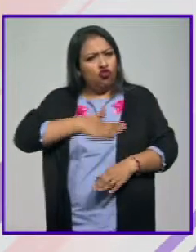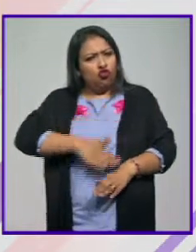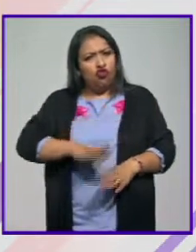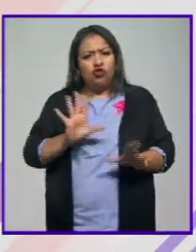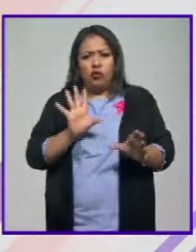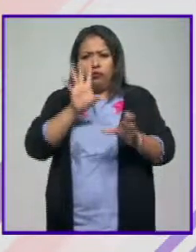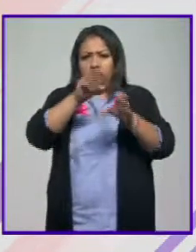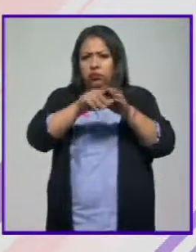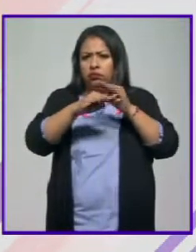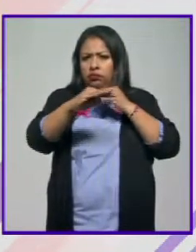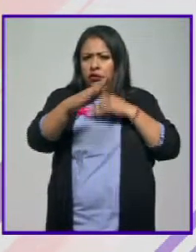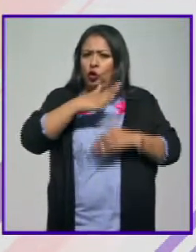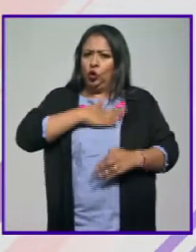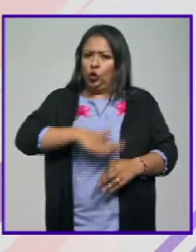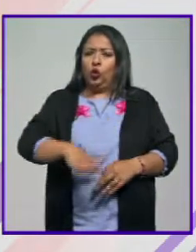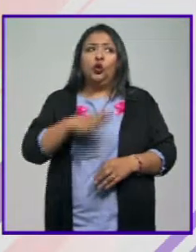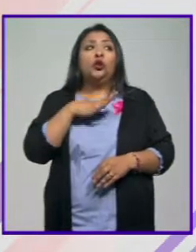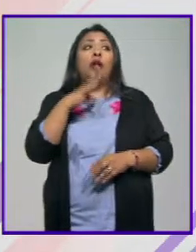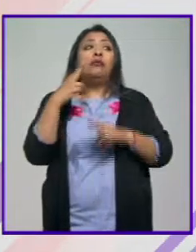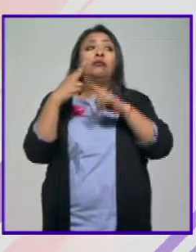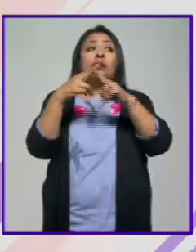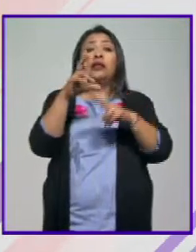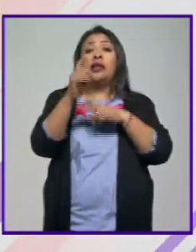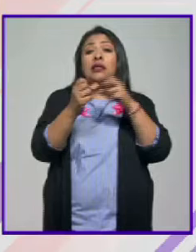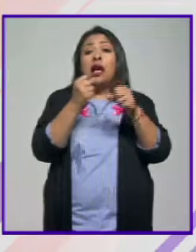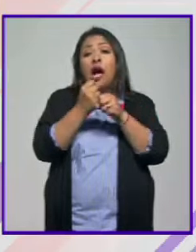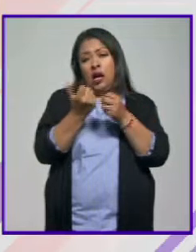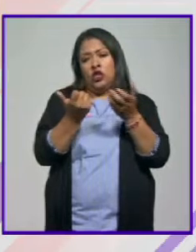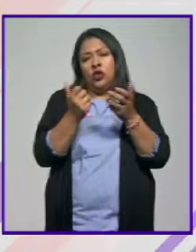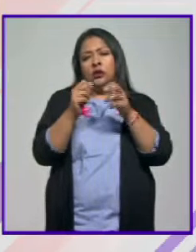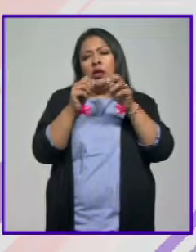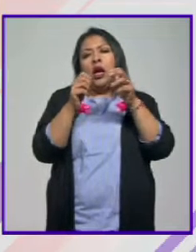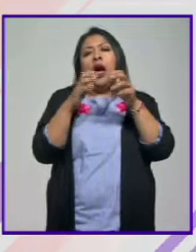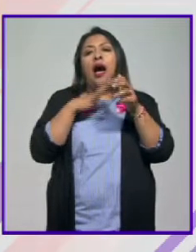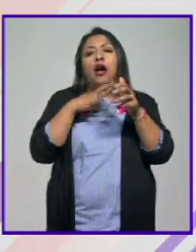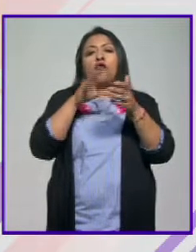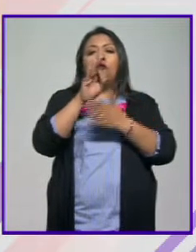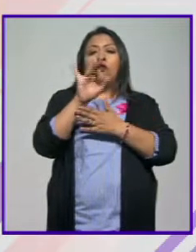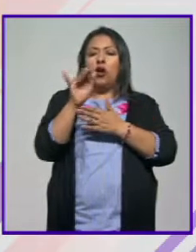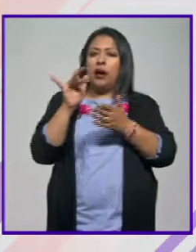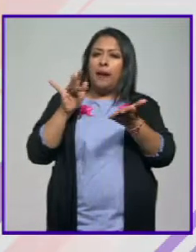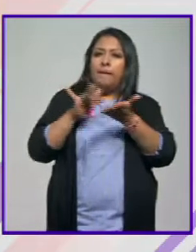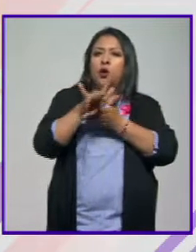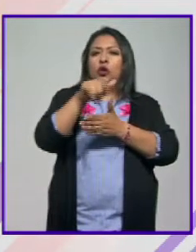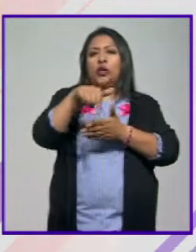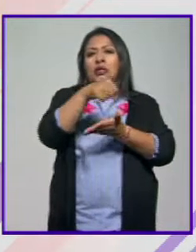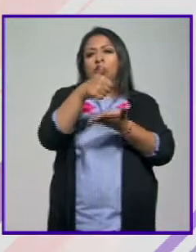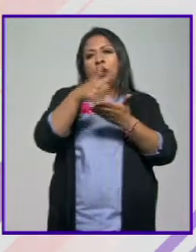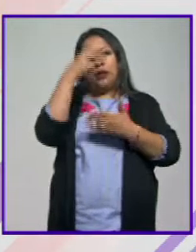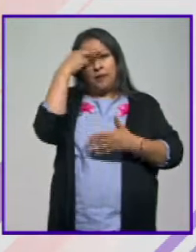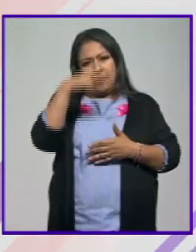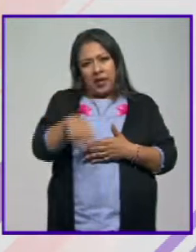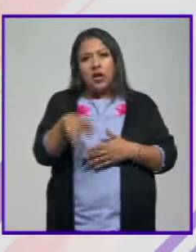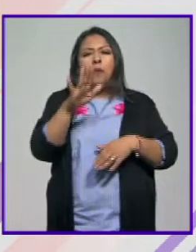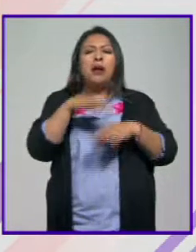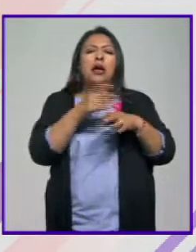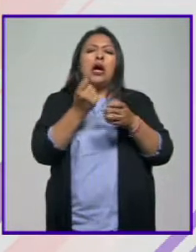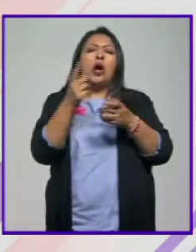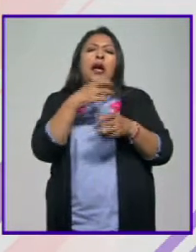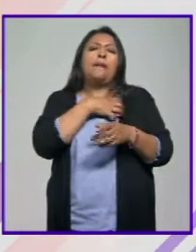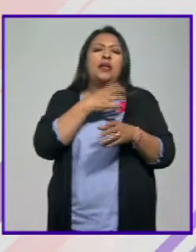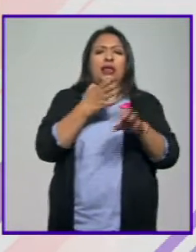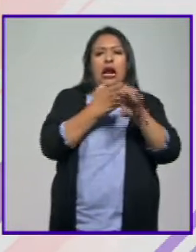e incluyente. Durante 30 años el FONCA ha concentrado sus apoyos en la Ciudad de México y en capitales de los estados.